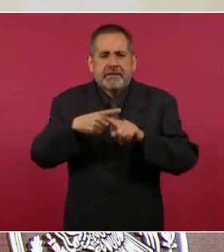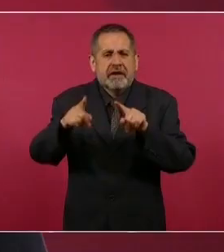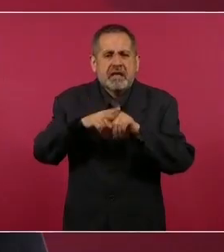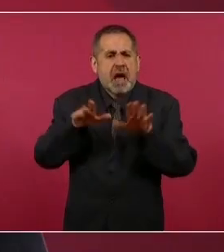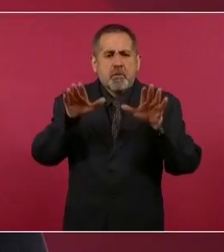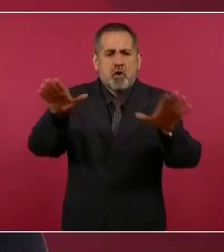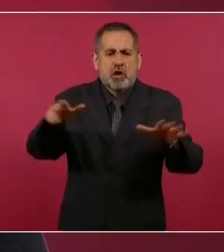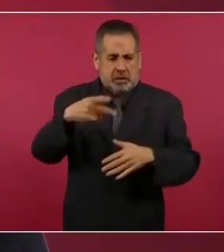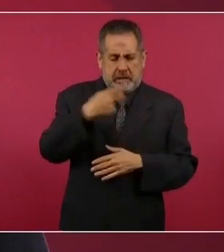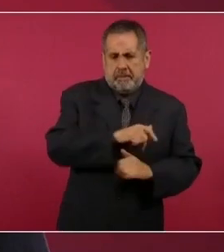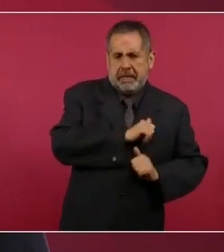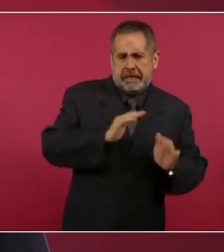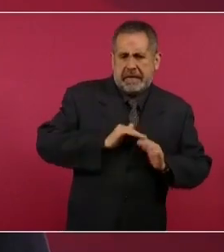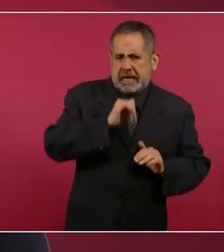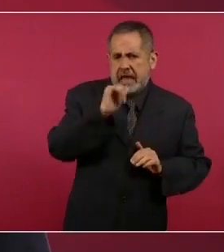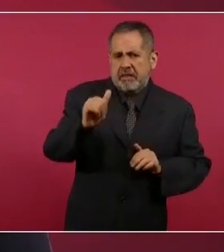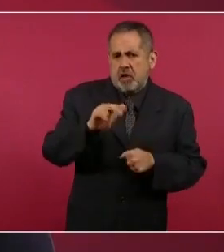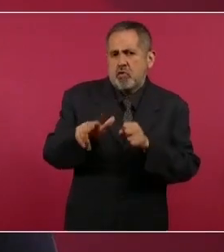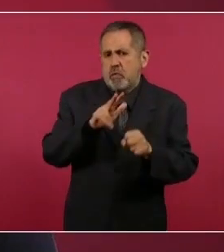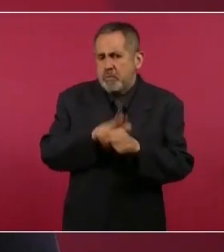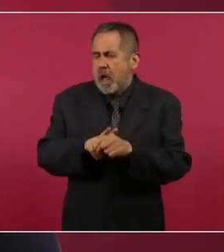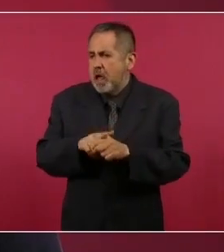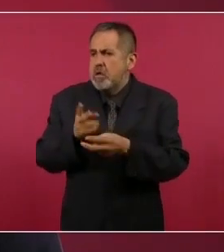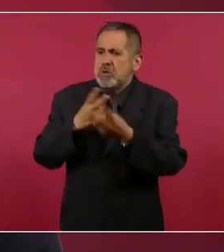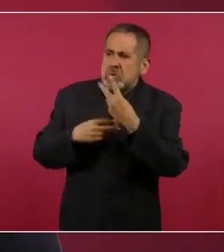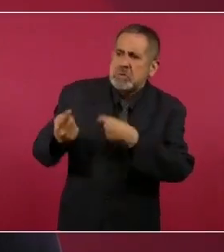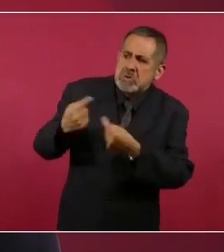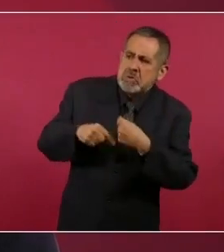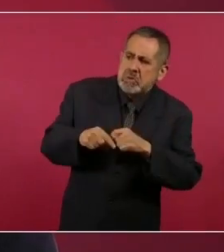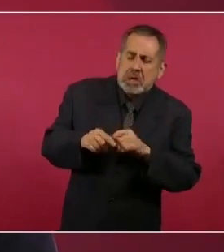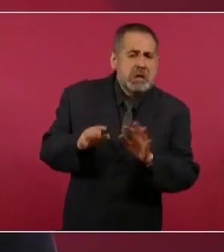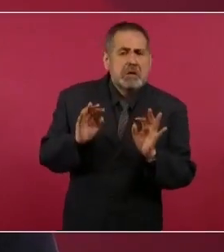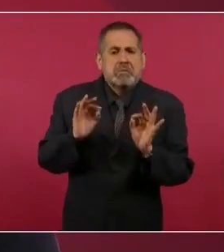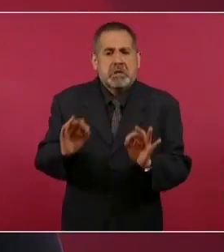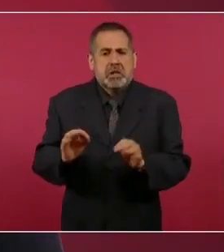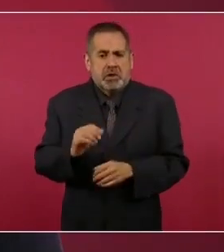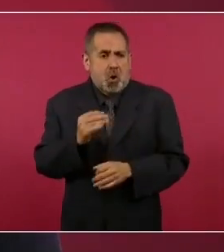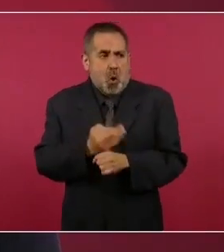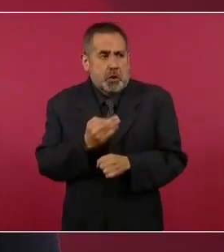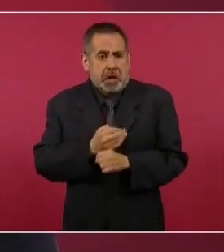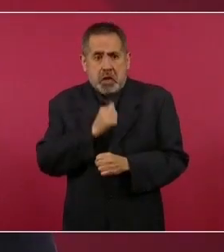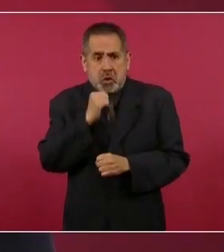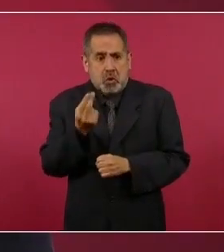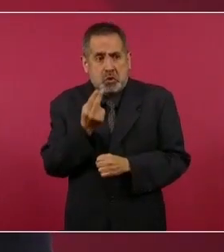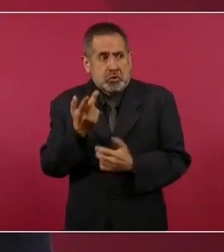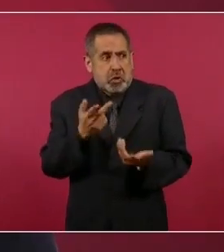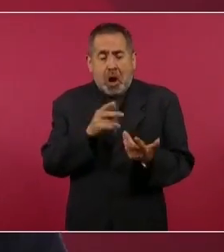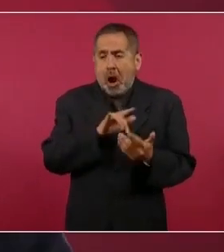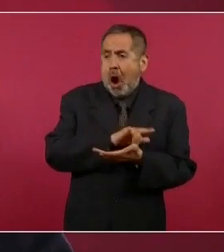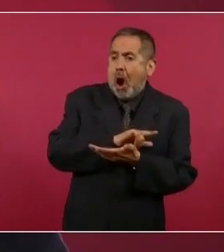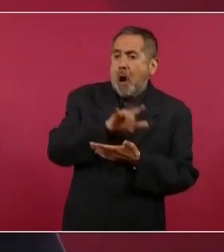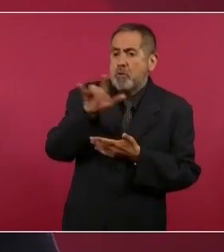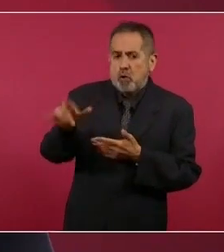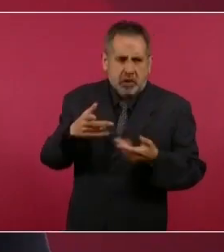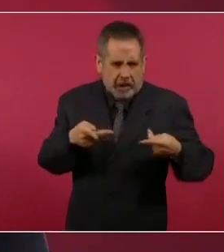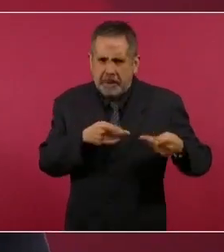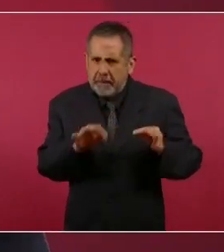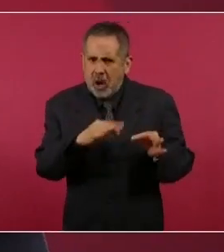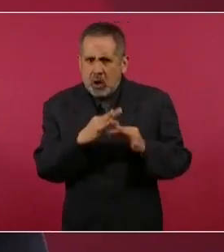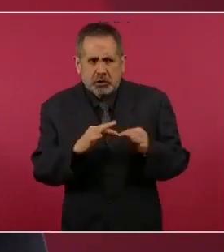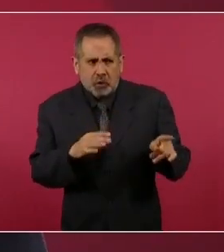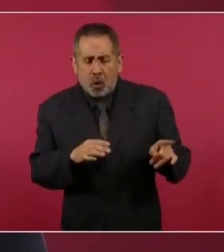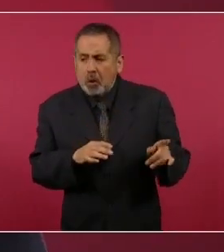comerciales y no ha sido necesario mandar el avión, que está preparado